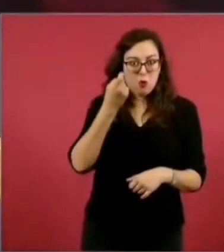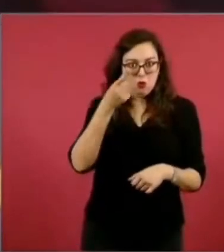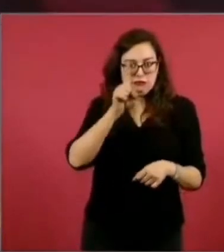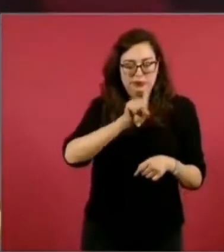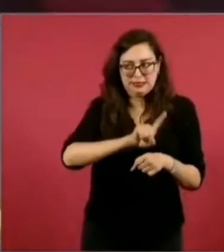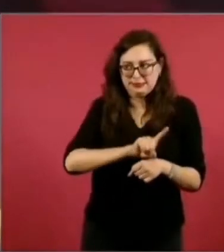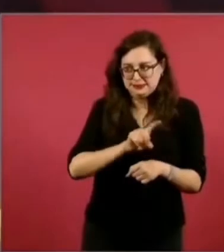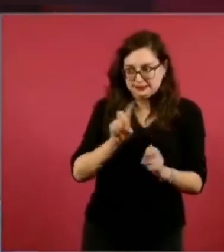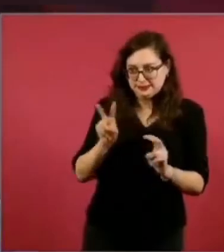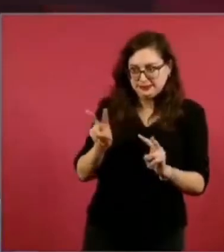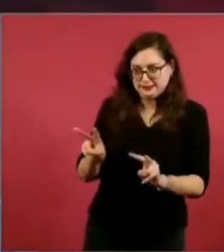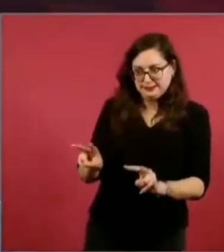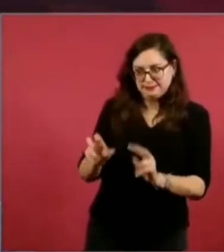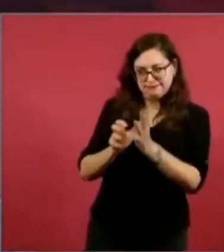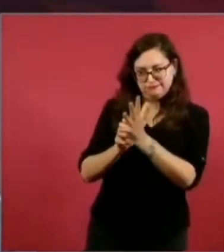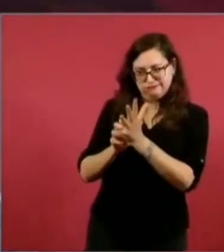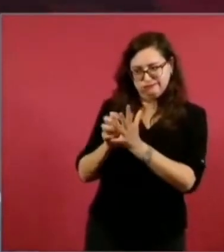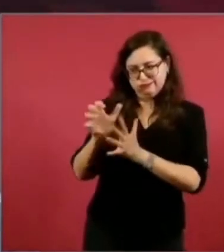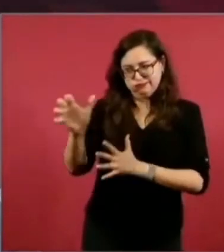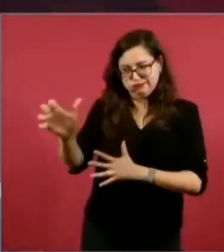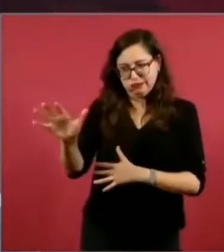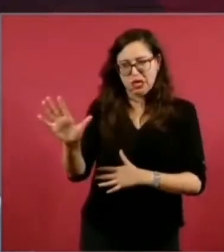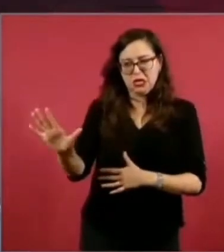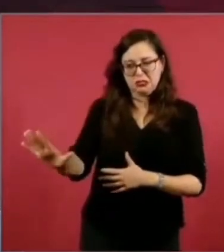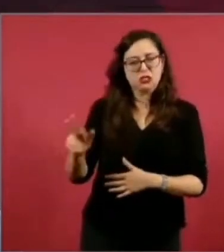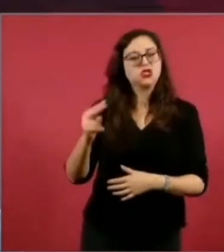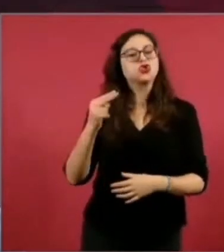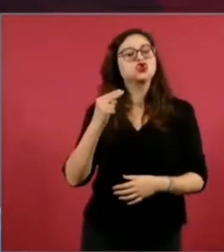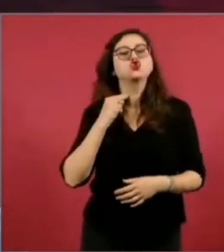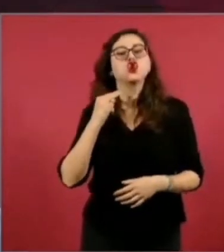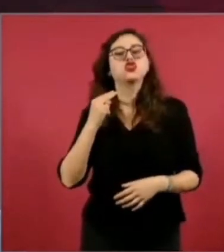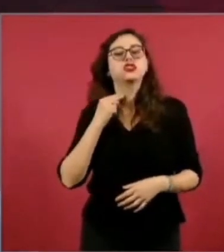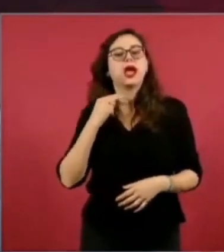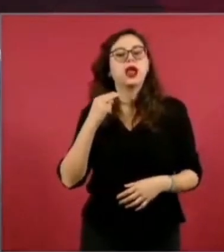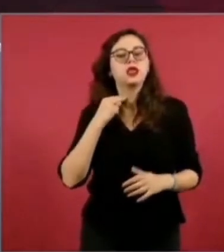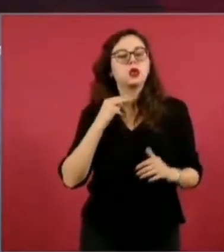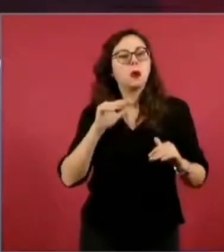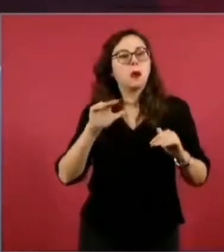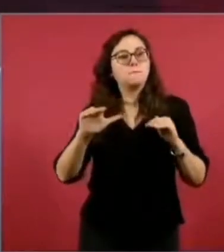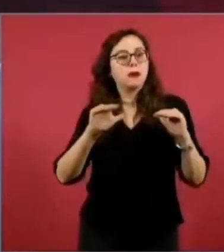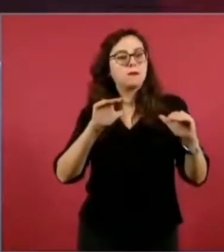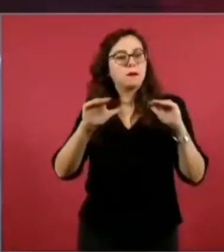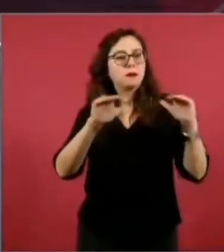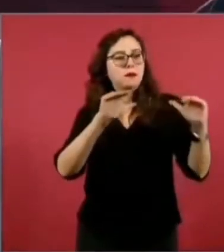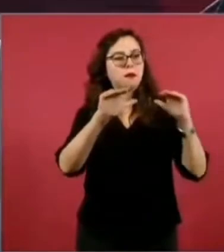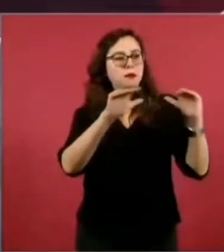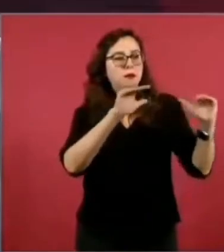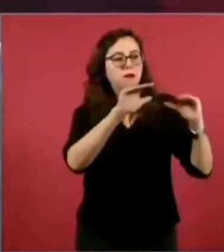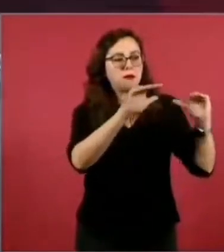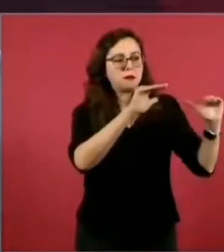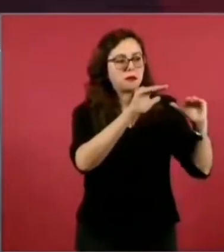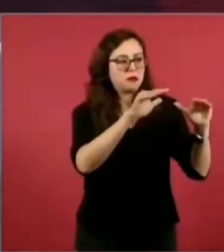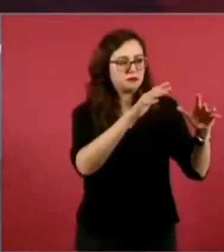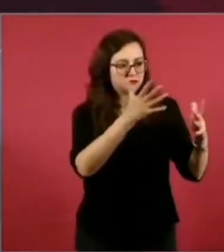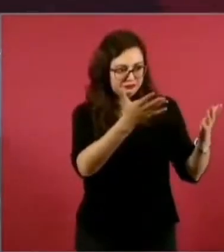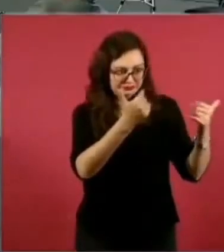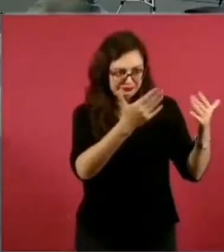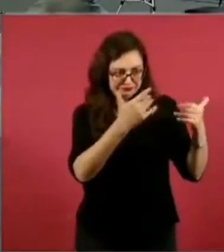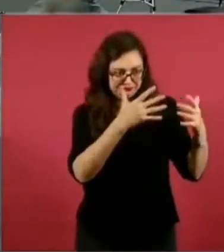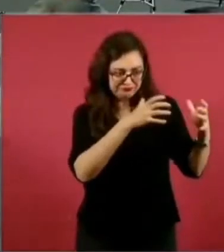notarios públicos en una movilización nuestra.